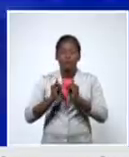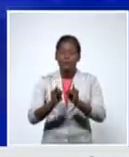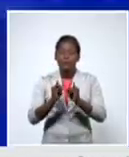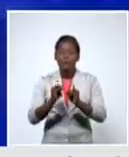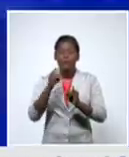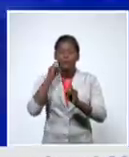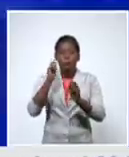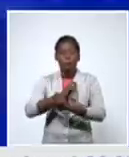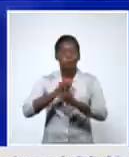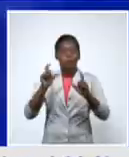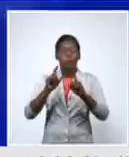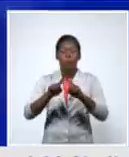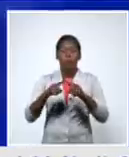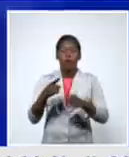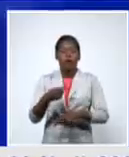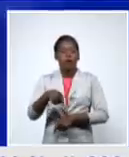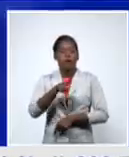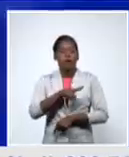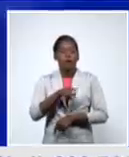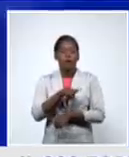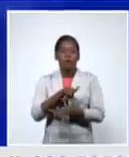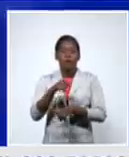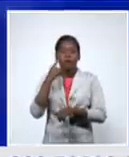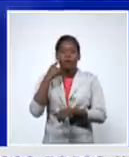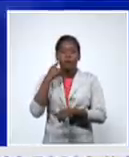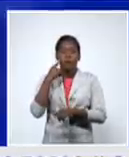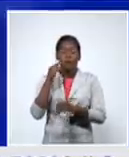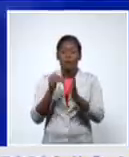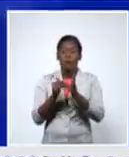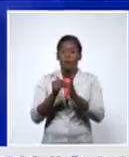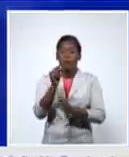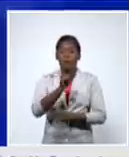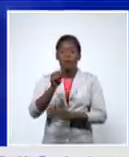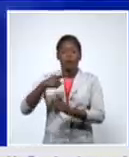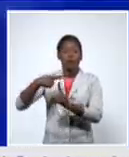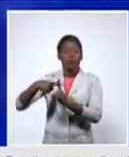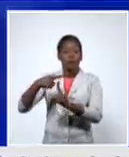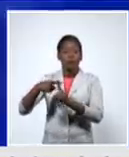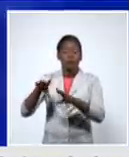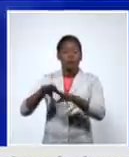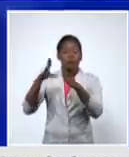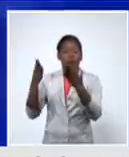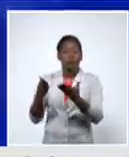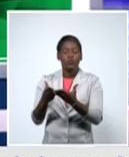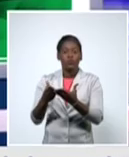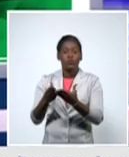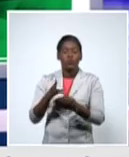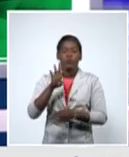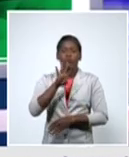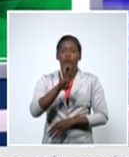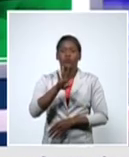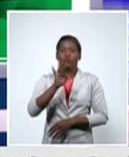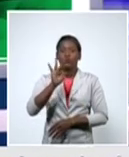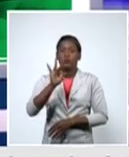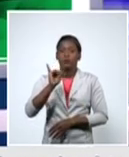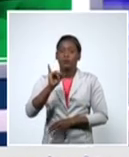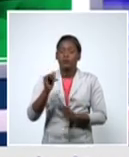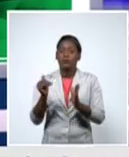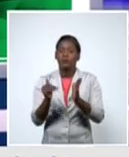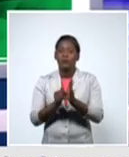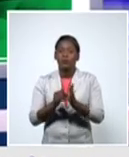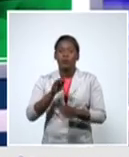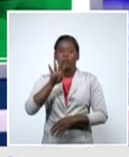ayer prácticamente medio millón de casos confirmados de nuevo 486 mil 804